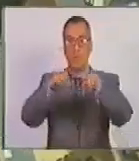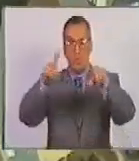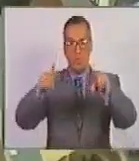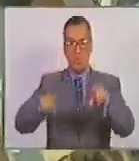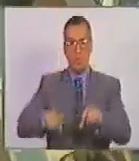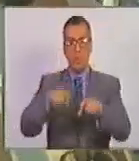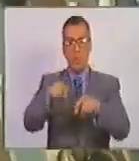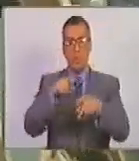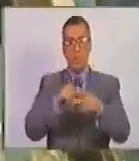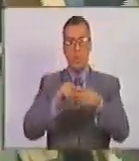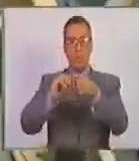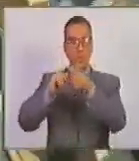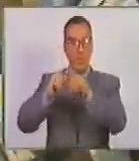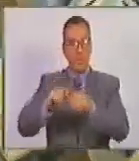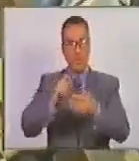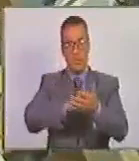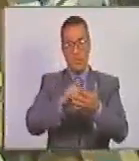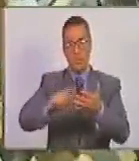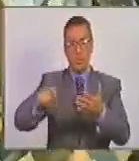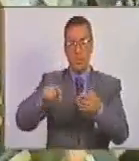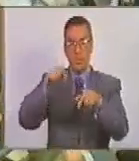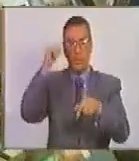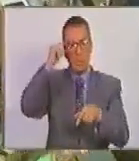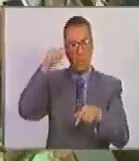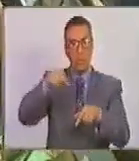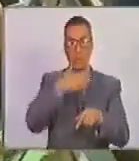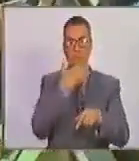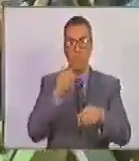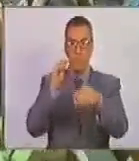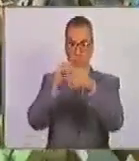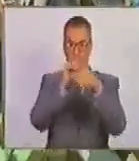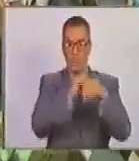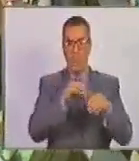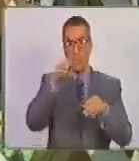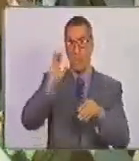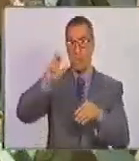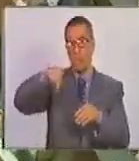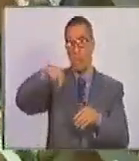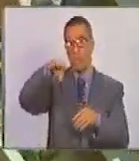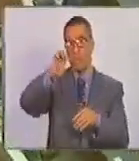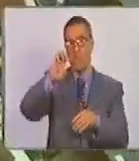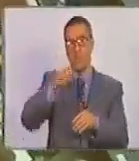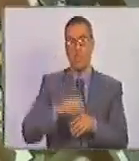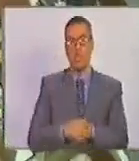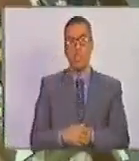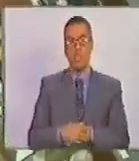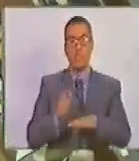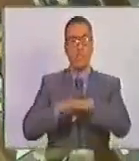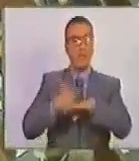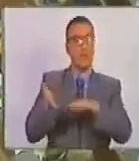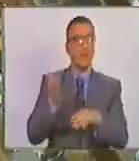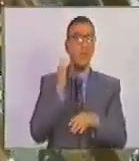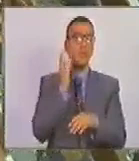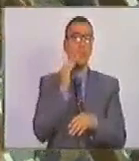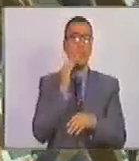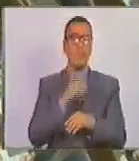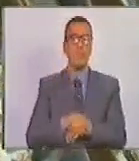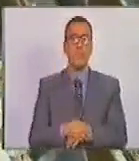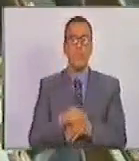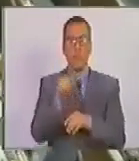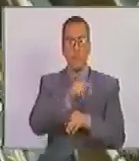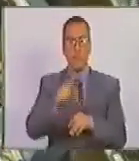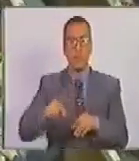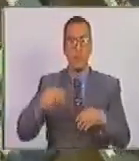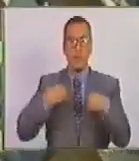de actualización y registro. Pero yo hoy quiero hacer un llamado al Consejo Nacional Electoral porque, por ejemplo, la